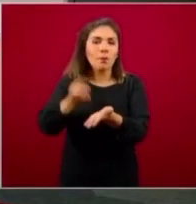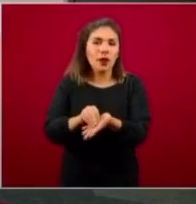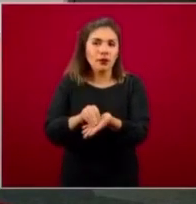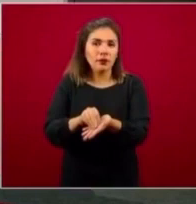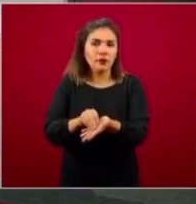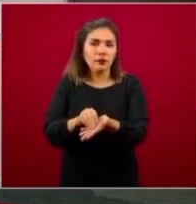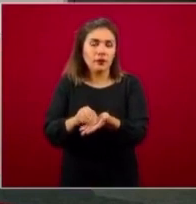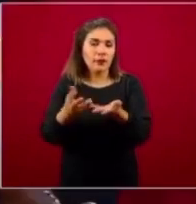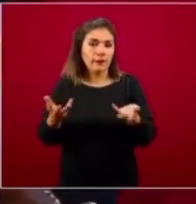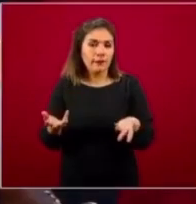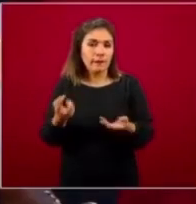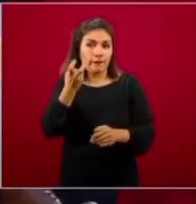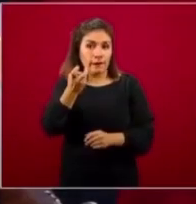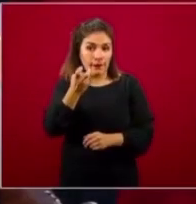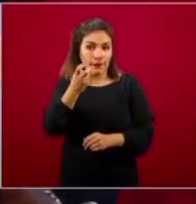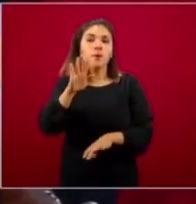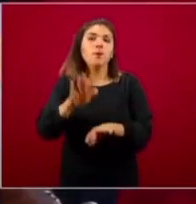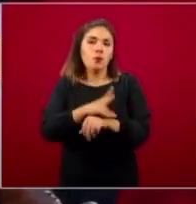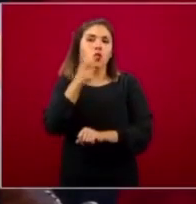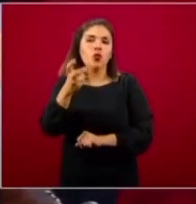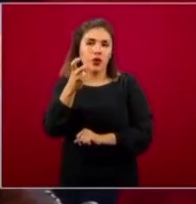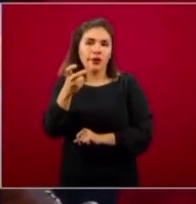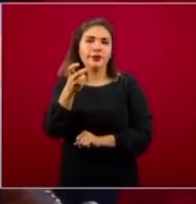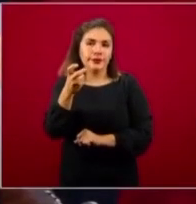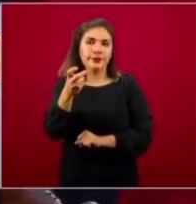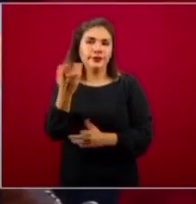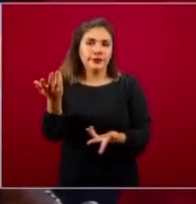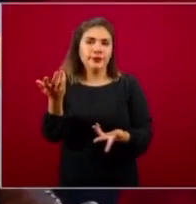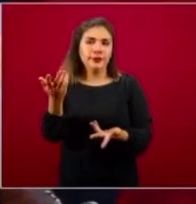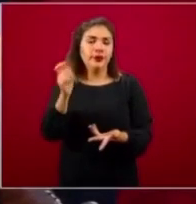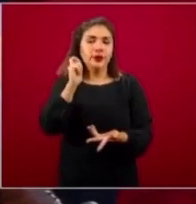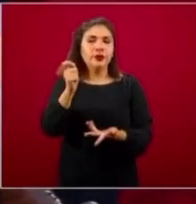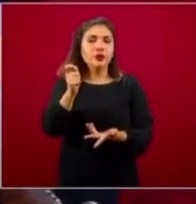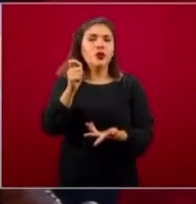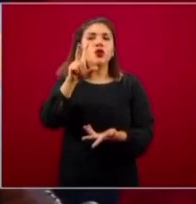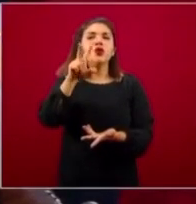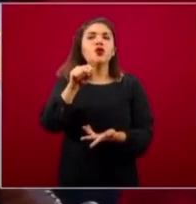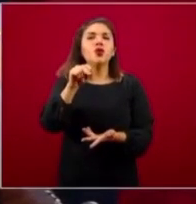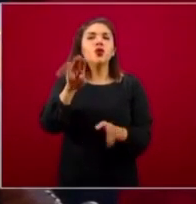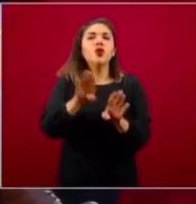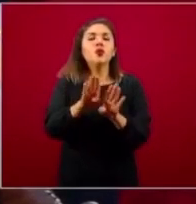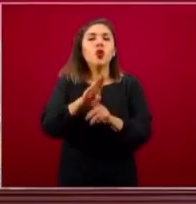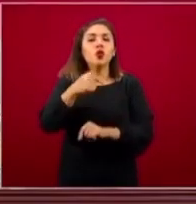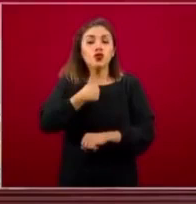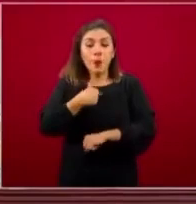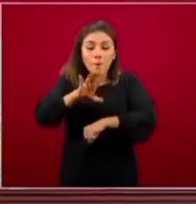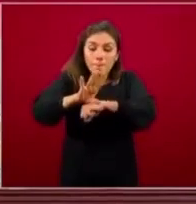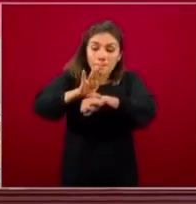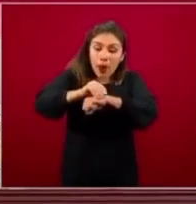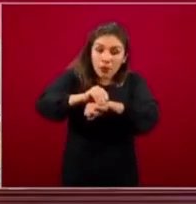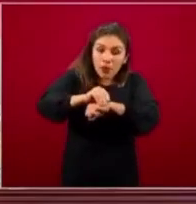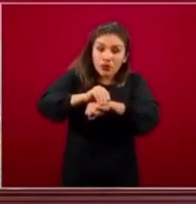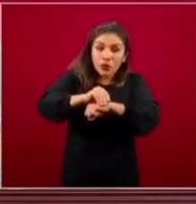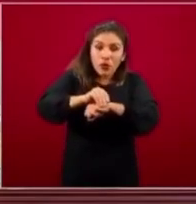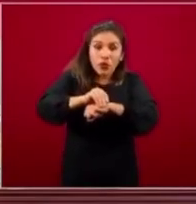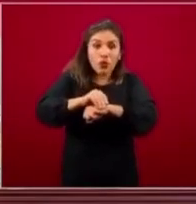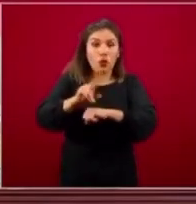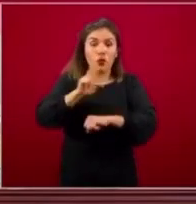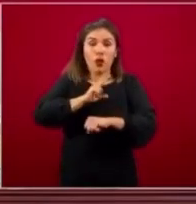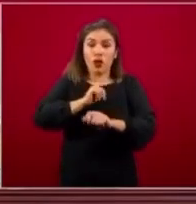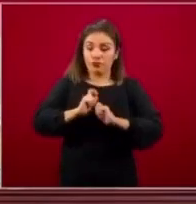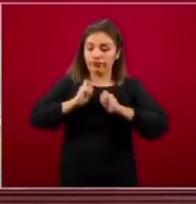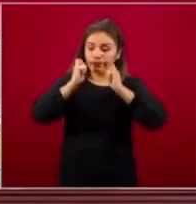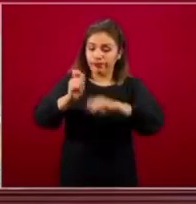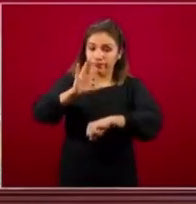Entonces, digamos que la primera razón es nuestro permiso, nuestra concesión